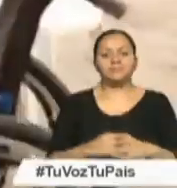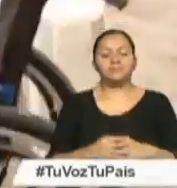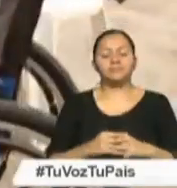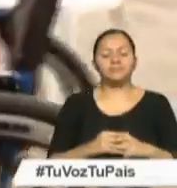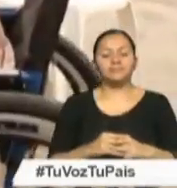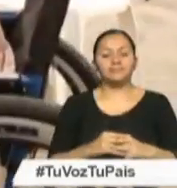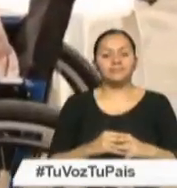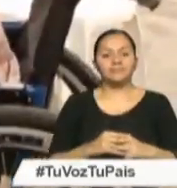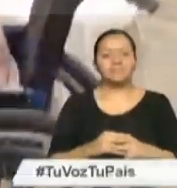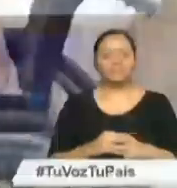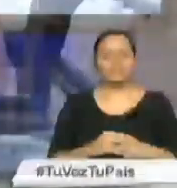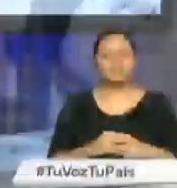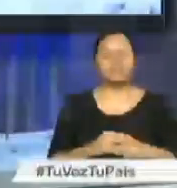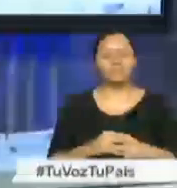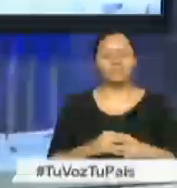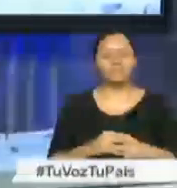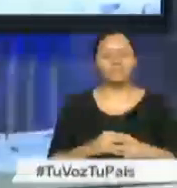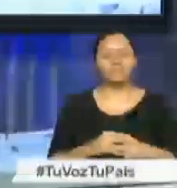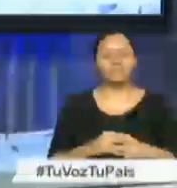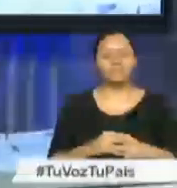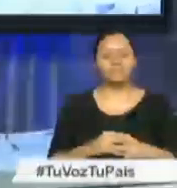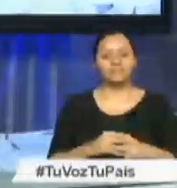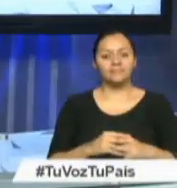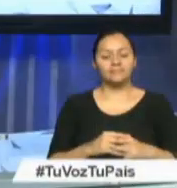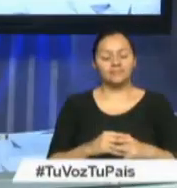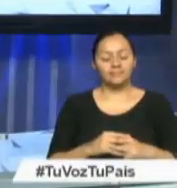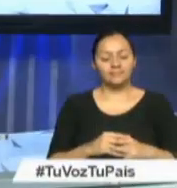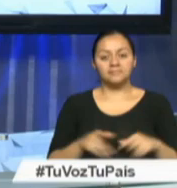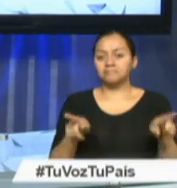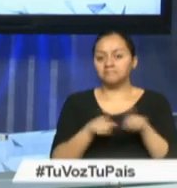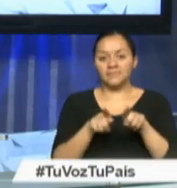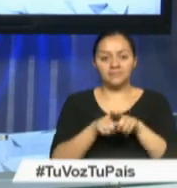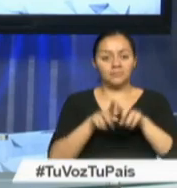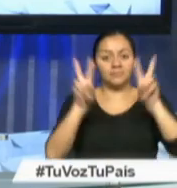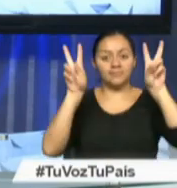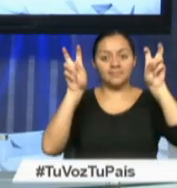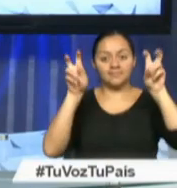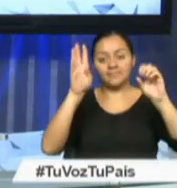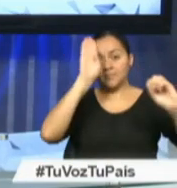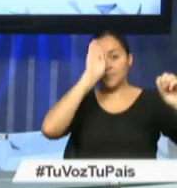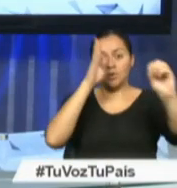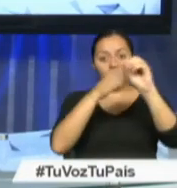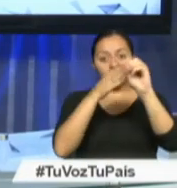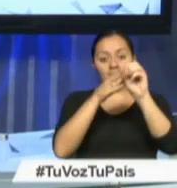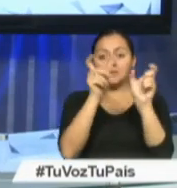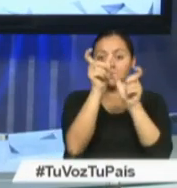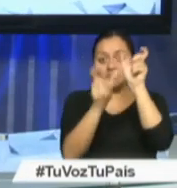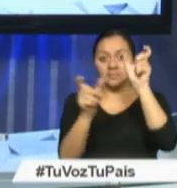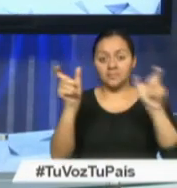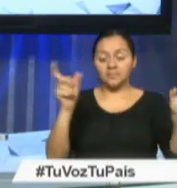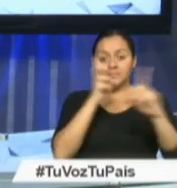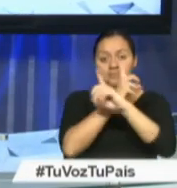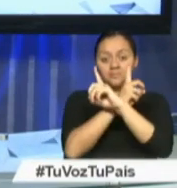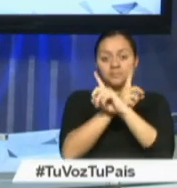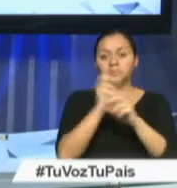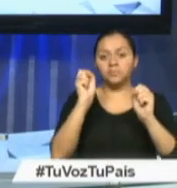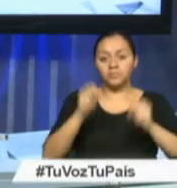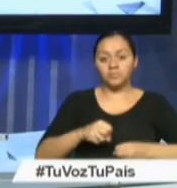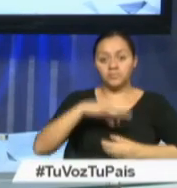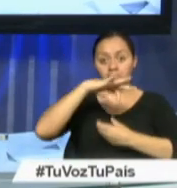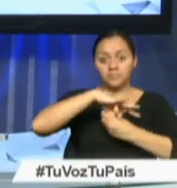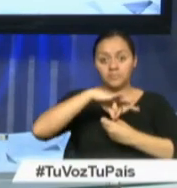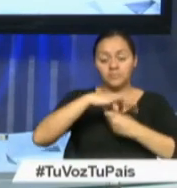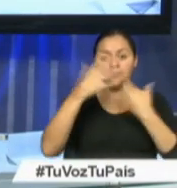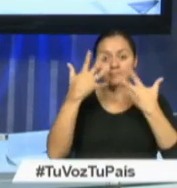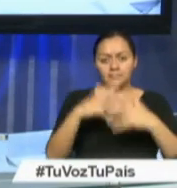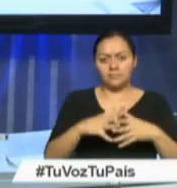Caterine Morejón, Noticiero Ciudadano. En el mismo contexto, con el objetivo de que las personas con discapacidad puedan ejercer su voto de